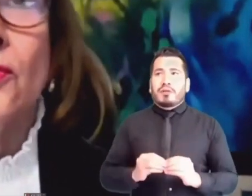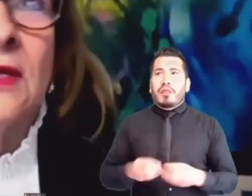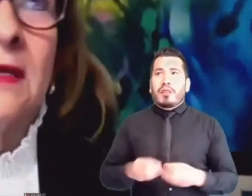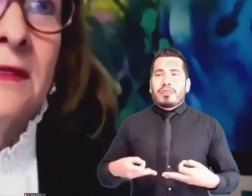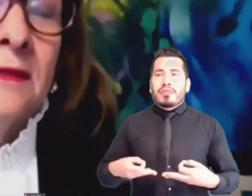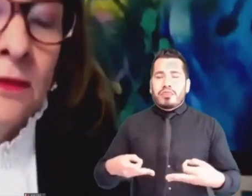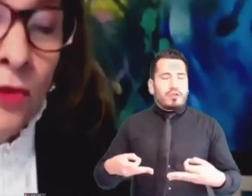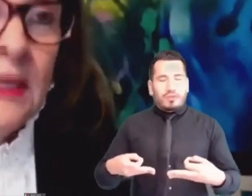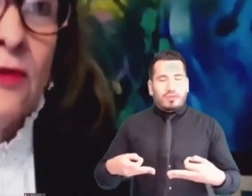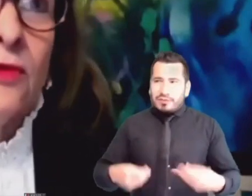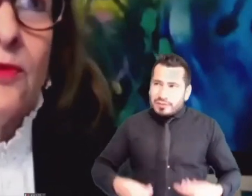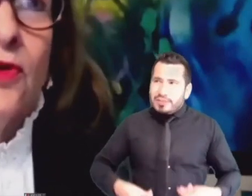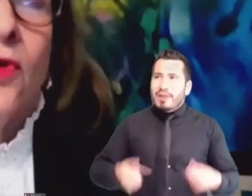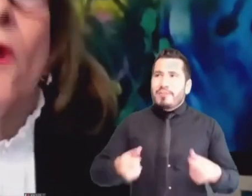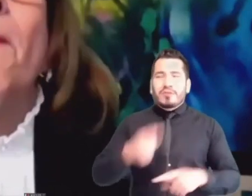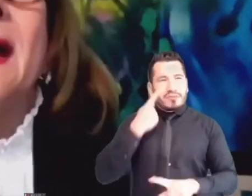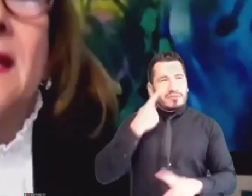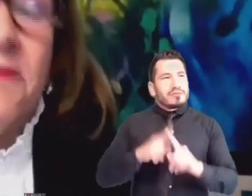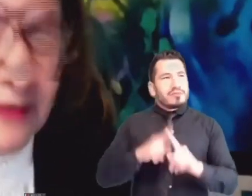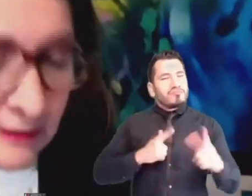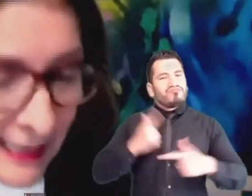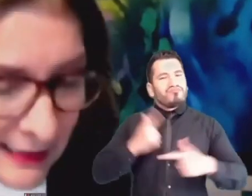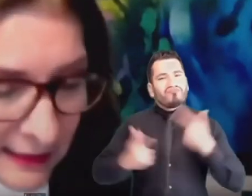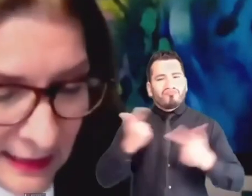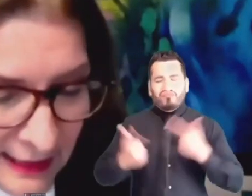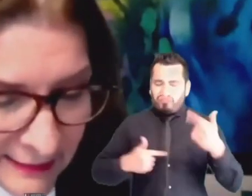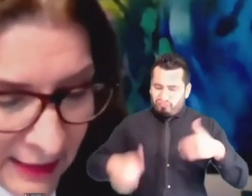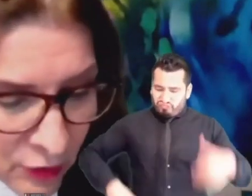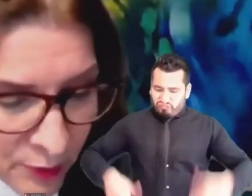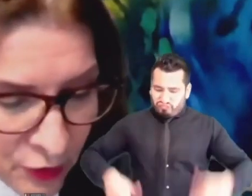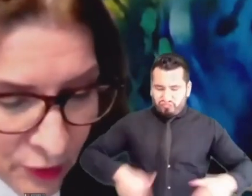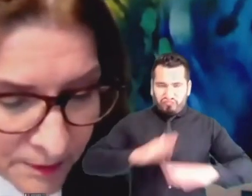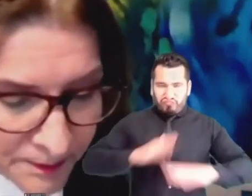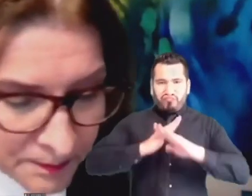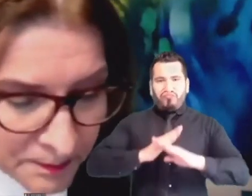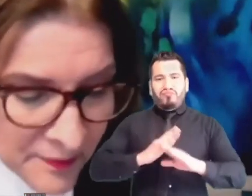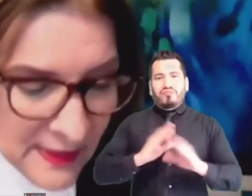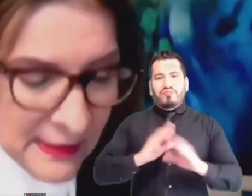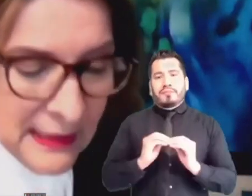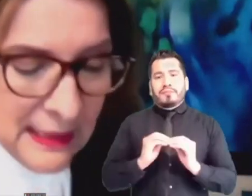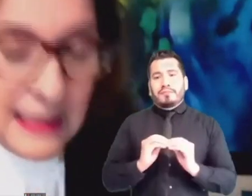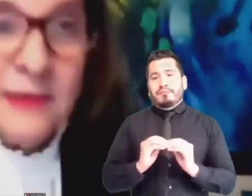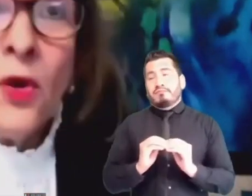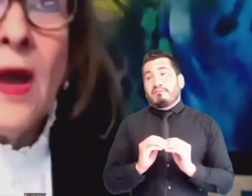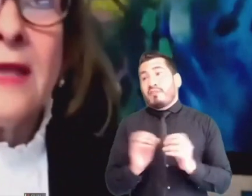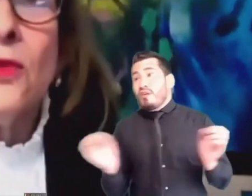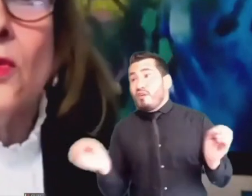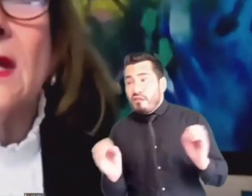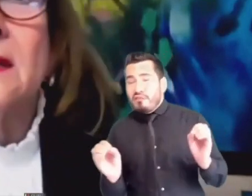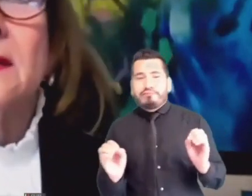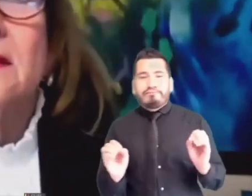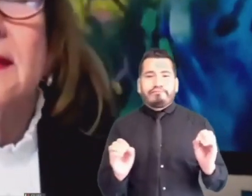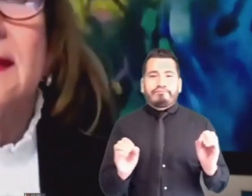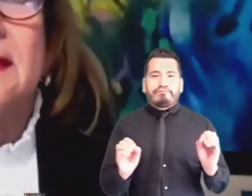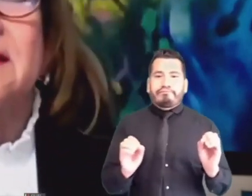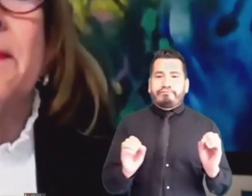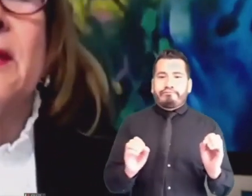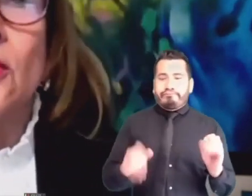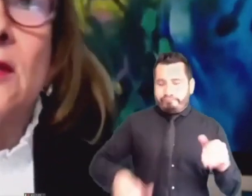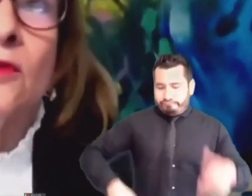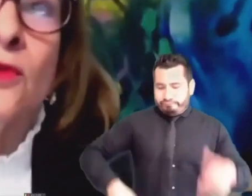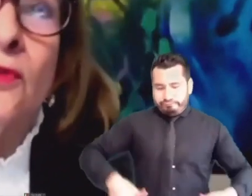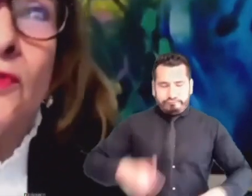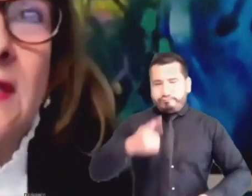lucha contra la corrupción o para enfrentar esa corrupción. No hay duda de que se